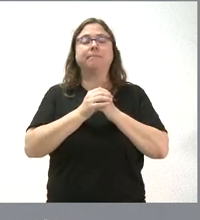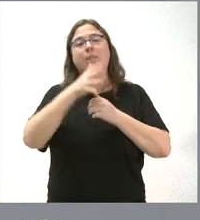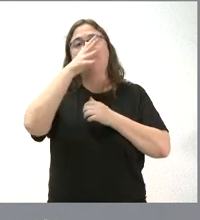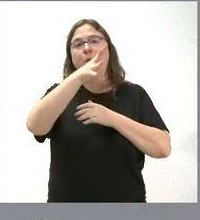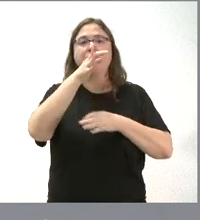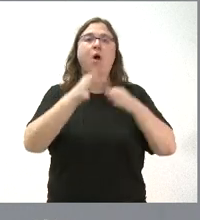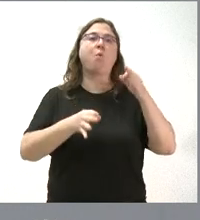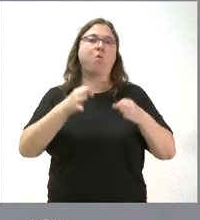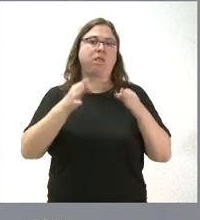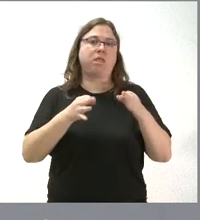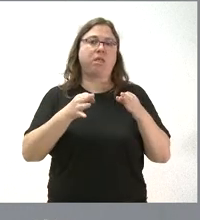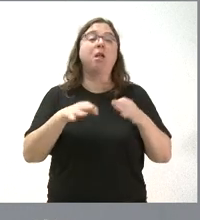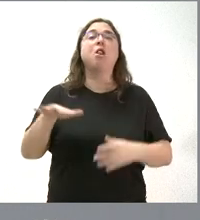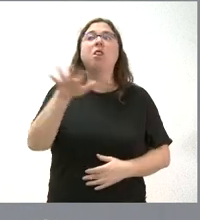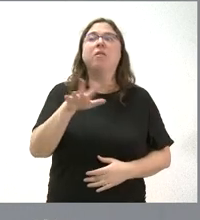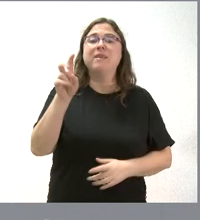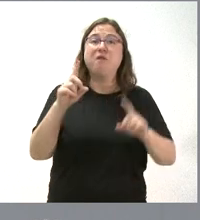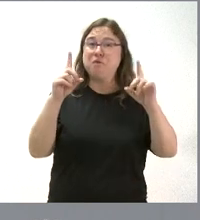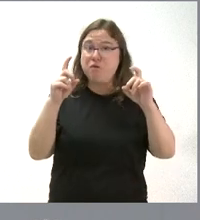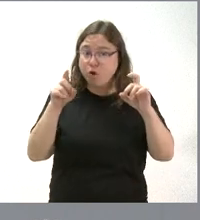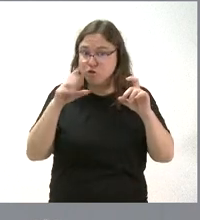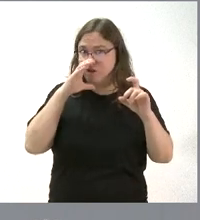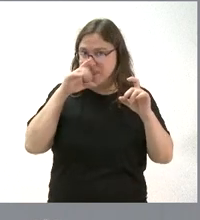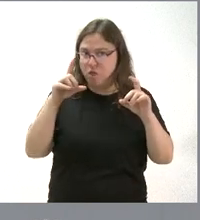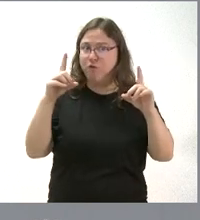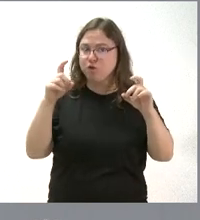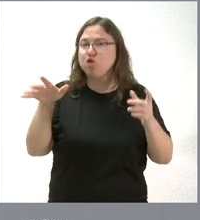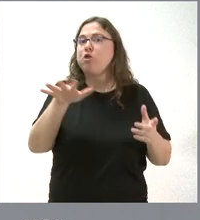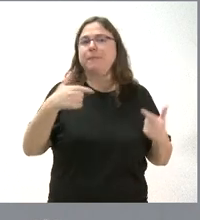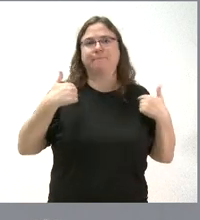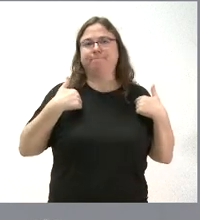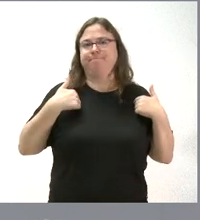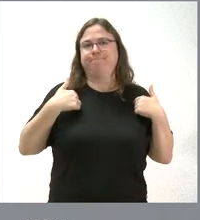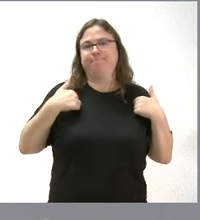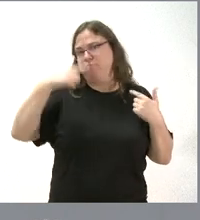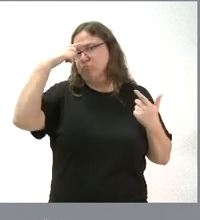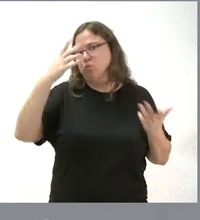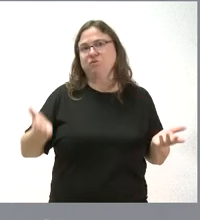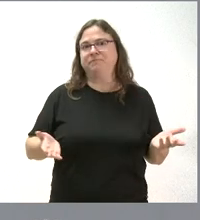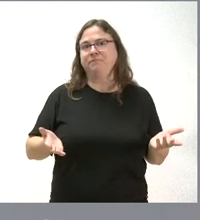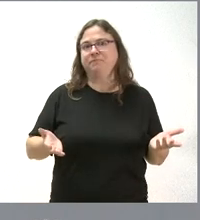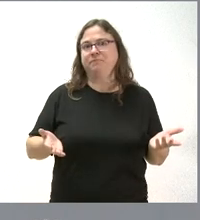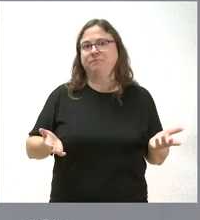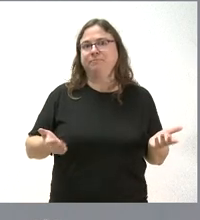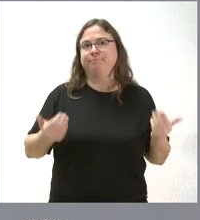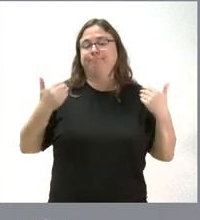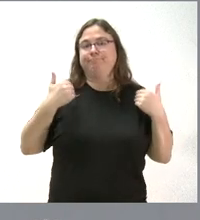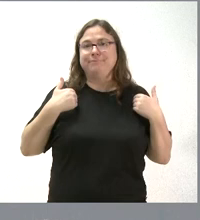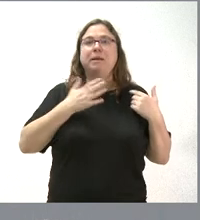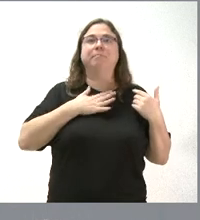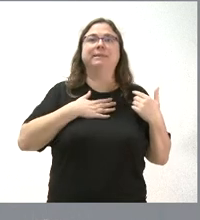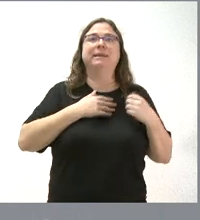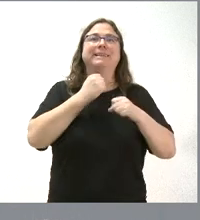sobre de dónde proceden esas fotos, que no me corresponde decirlo a mí. Nosotros no tenemos labores de